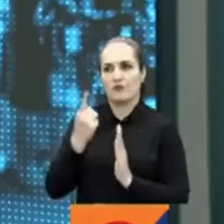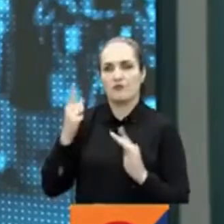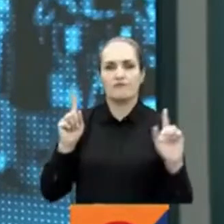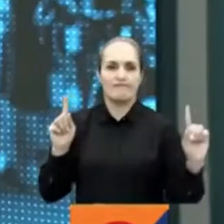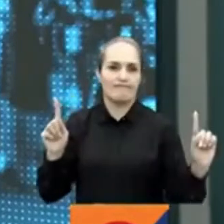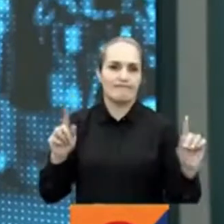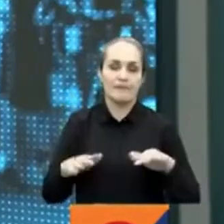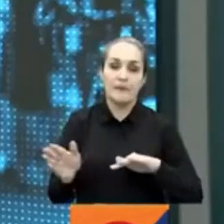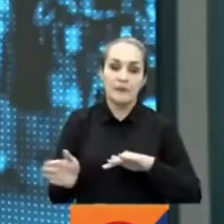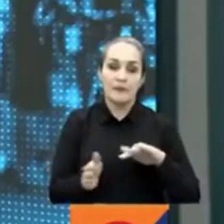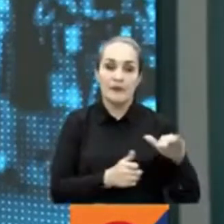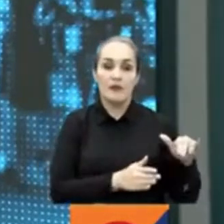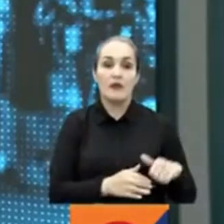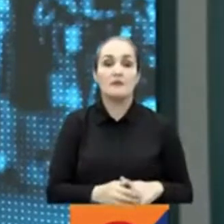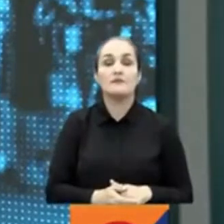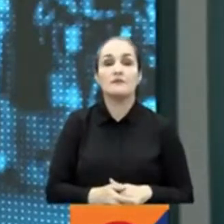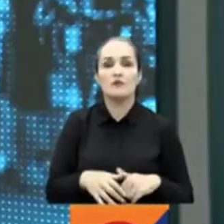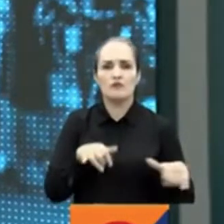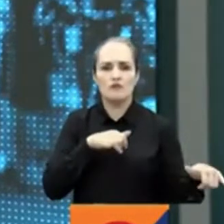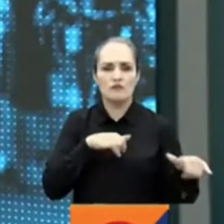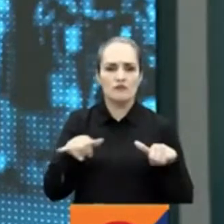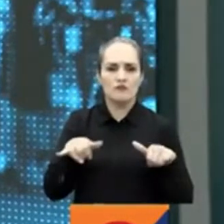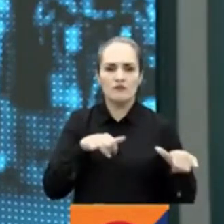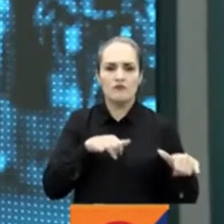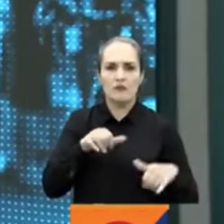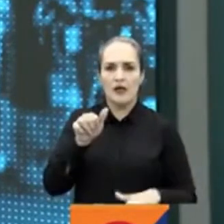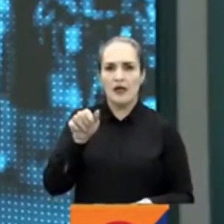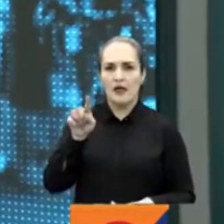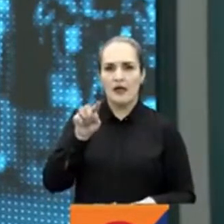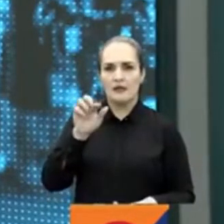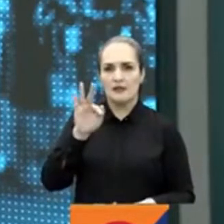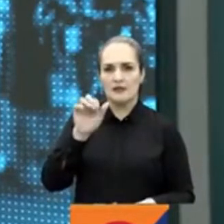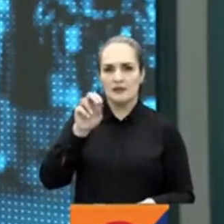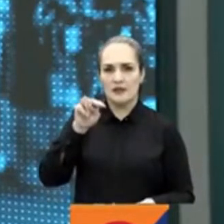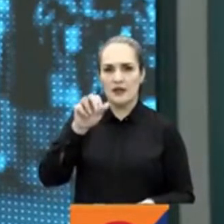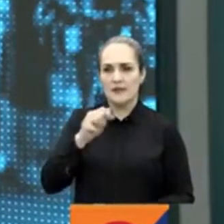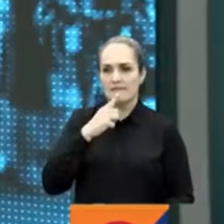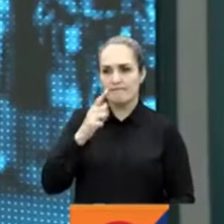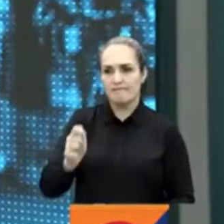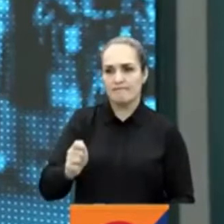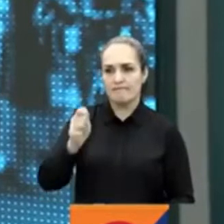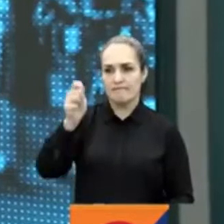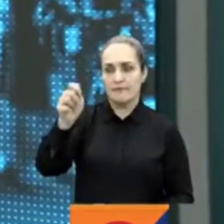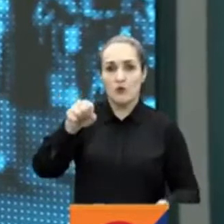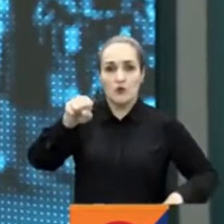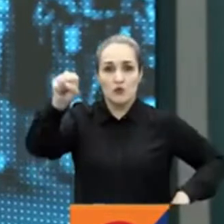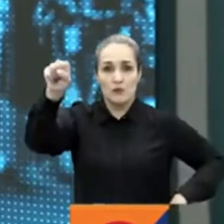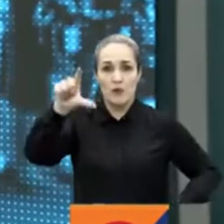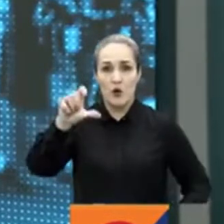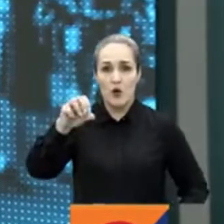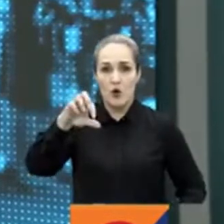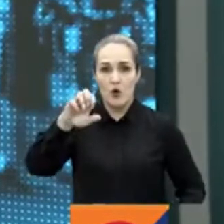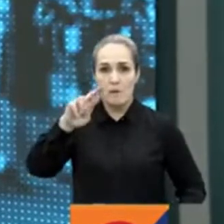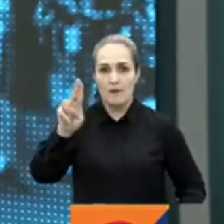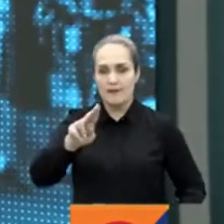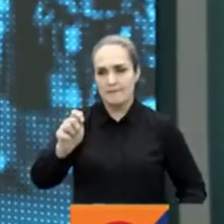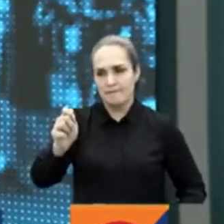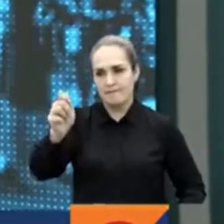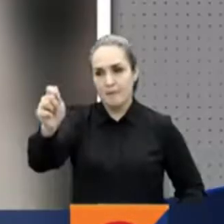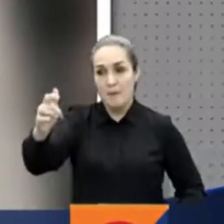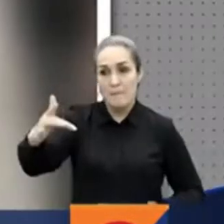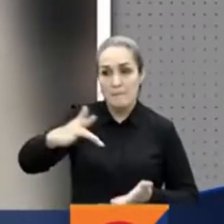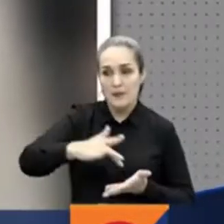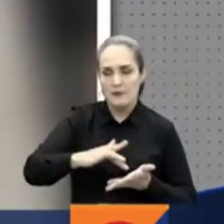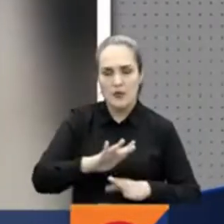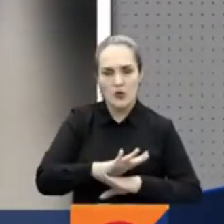El equipo de ciclismo Astana suspendió al corredor colombiano Miguel Ángel Superman López de cualquier participación